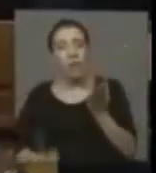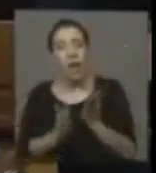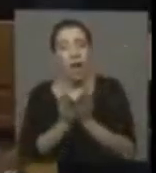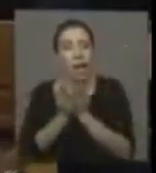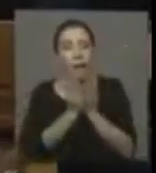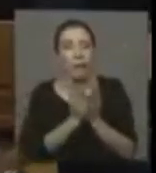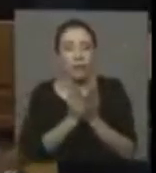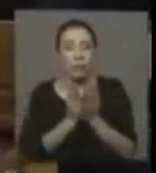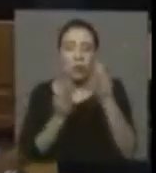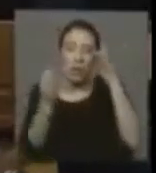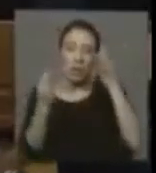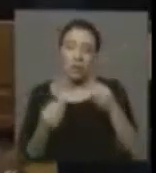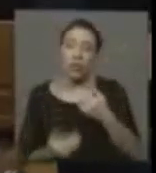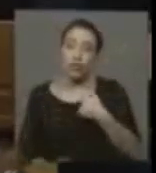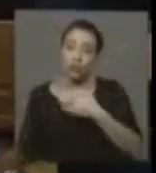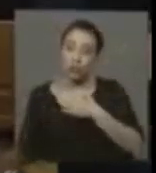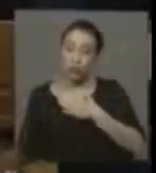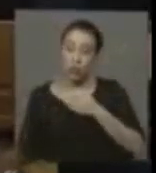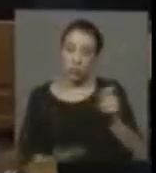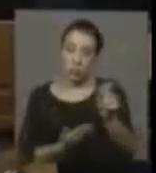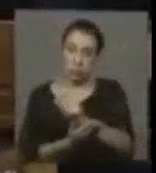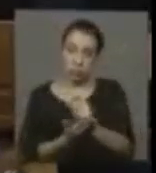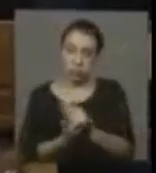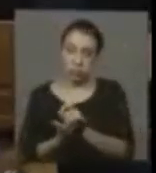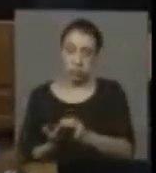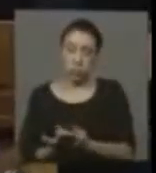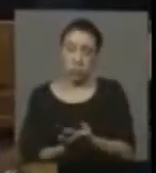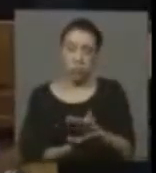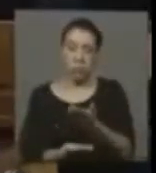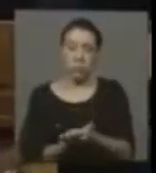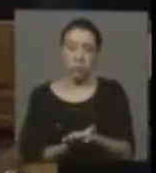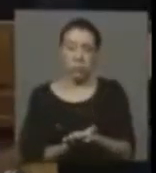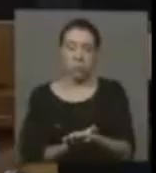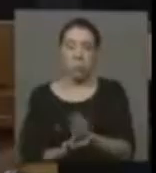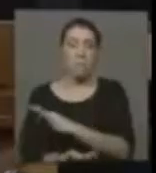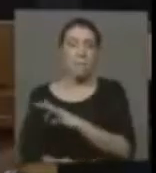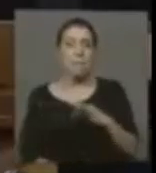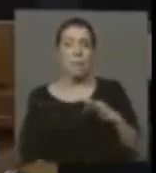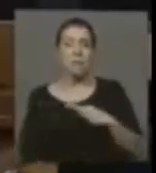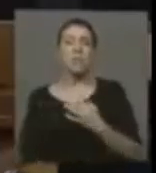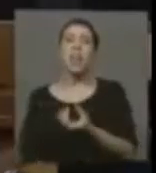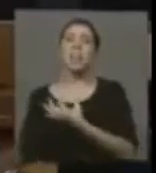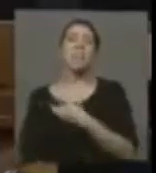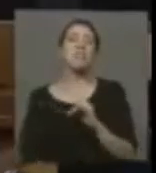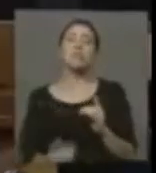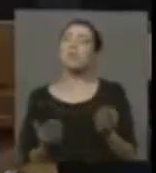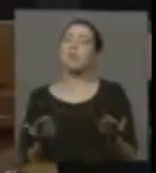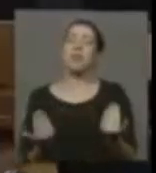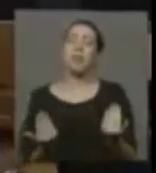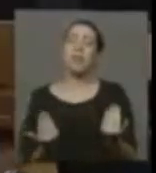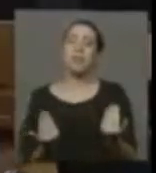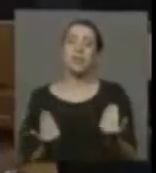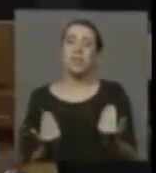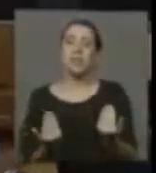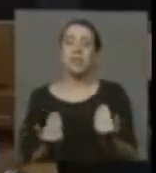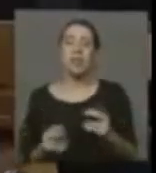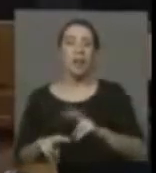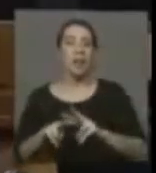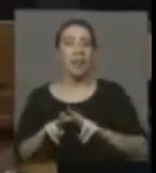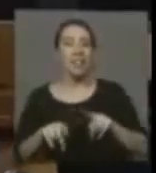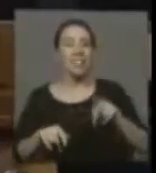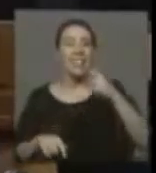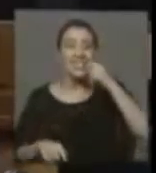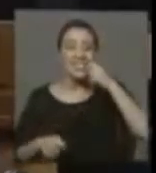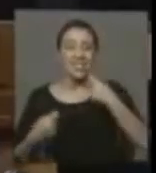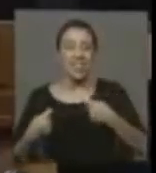estudio de esta decisión. Personalmente hice la presentación, y el Ministerio señaló que no se justificaba, que los costes y la implementación